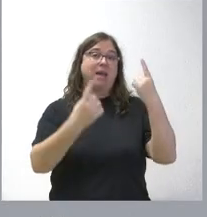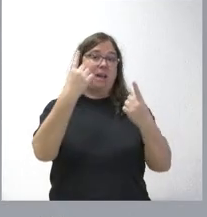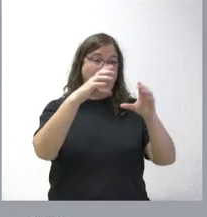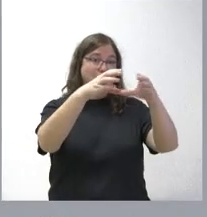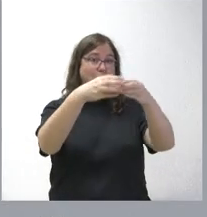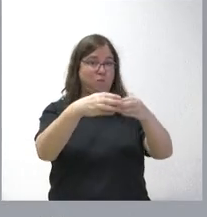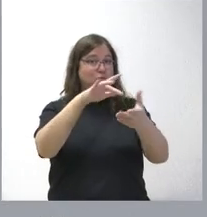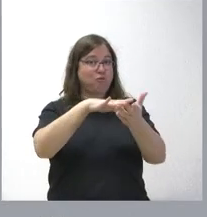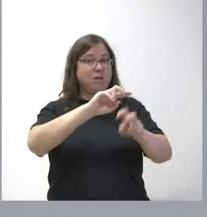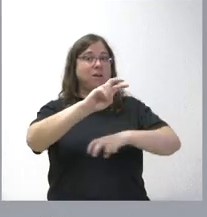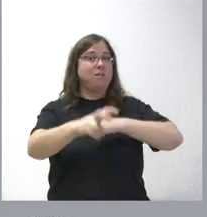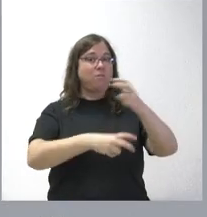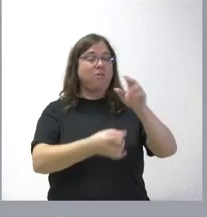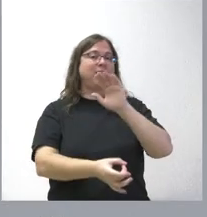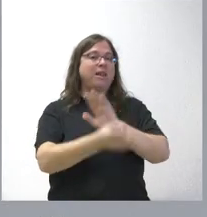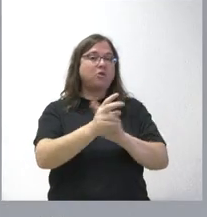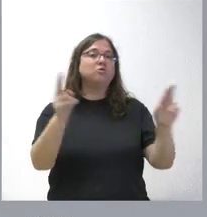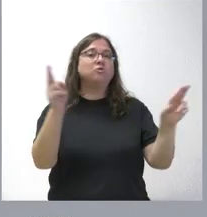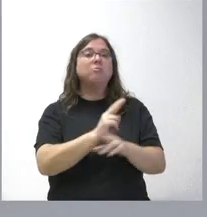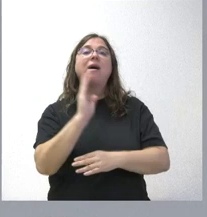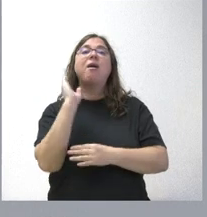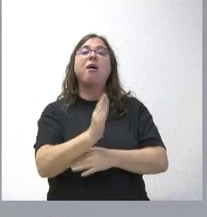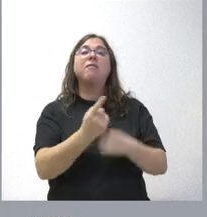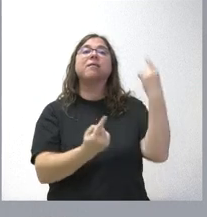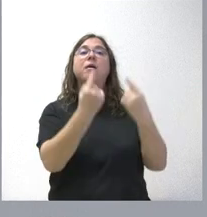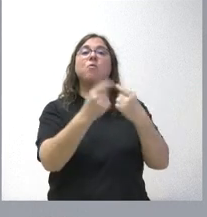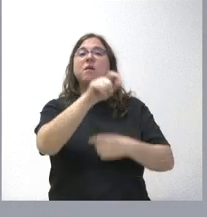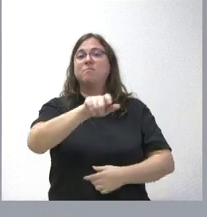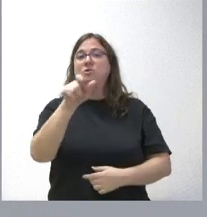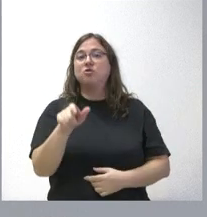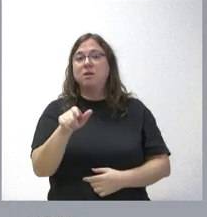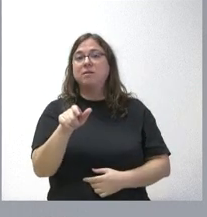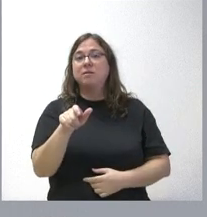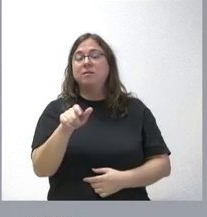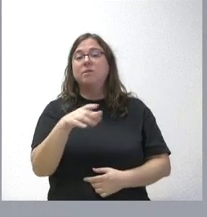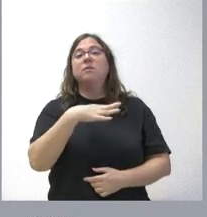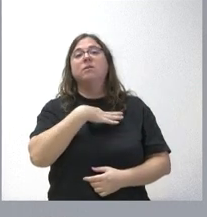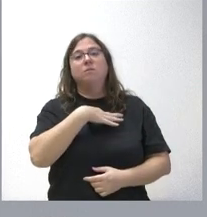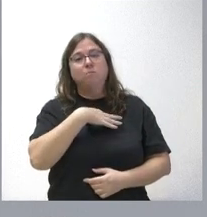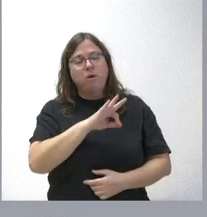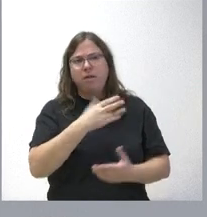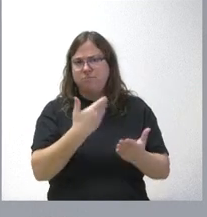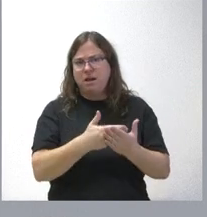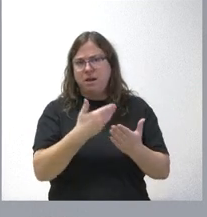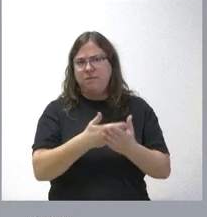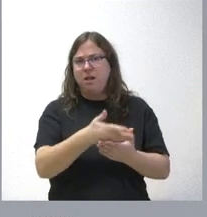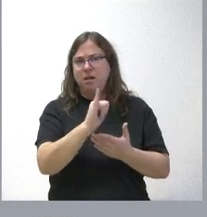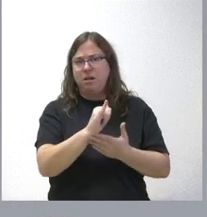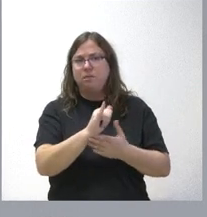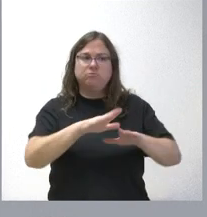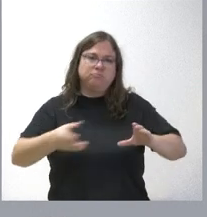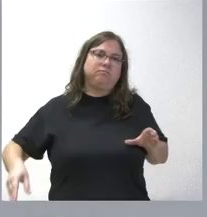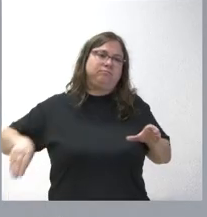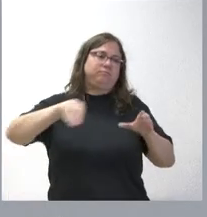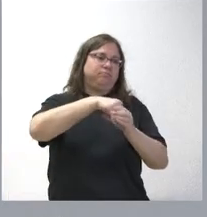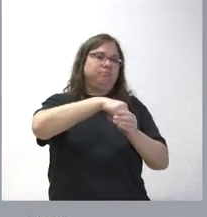modificados, creados o suprimidos se hubiera afectado algún personal, en todo caso tiene la garantía de quedar integrado